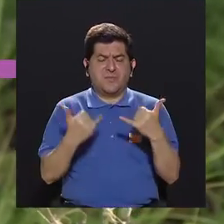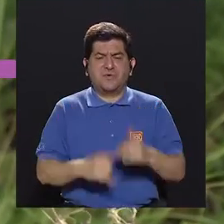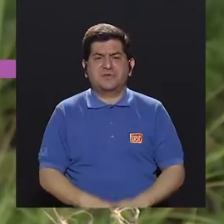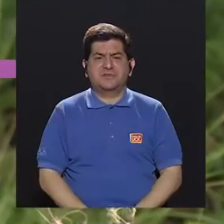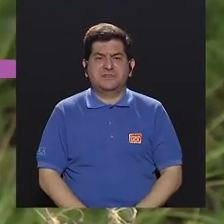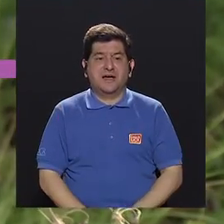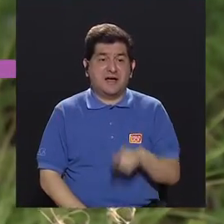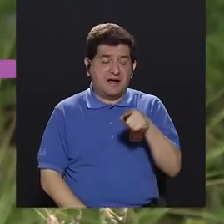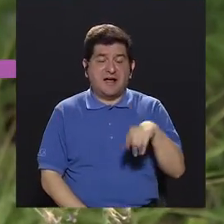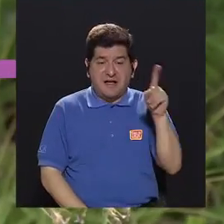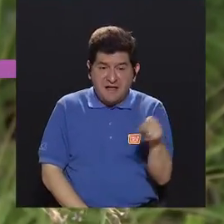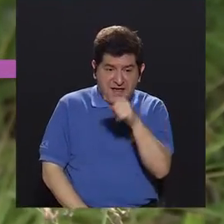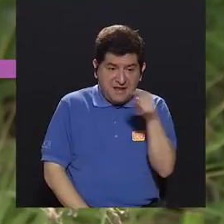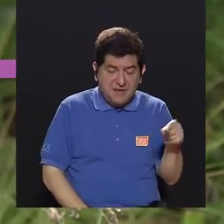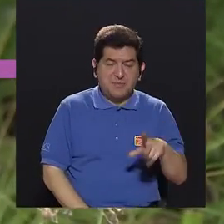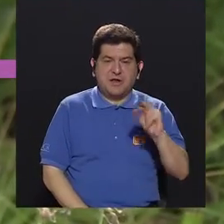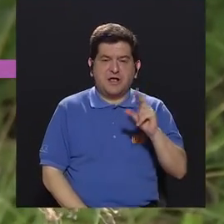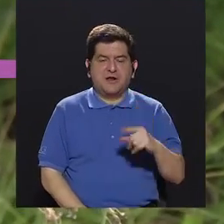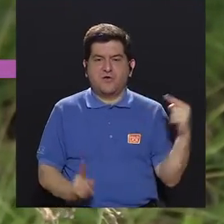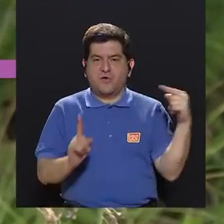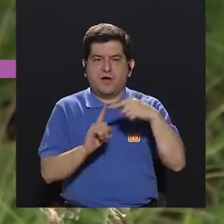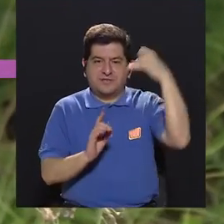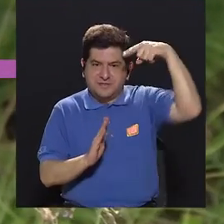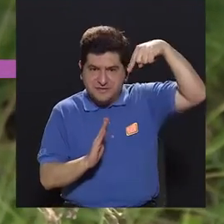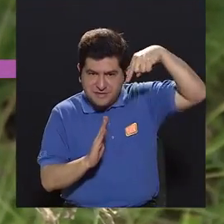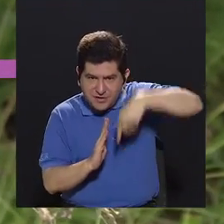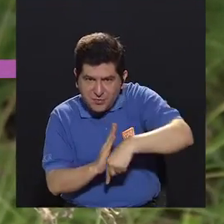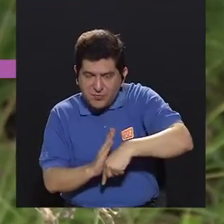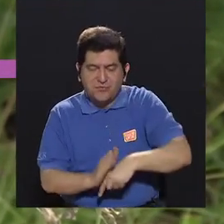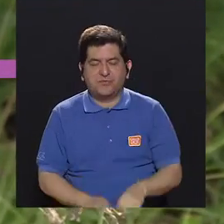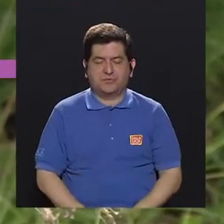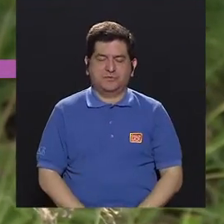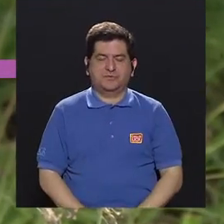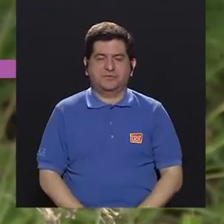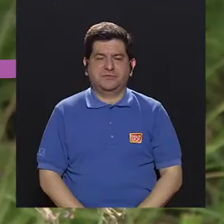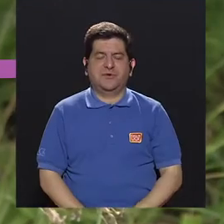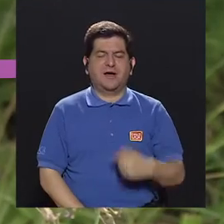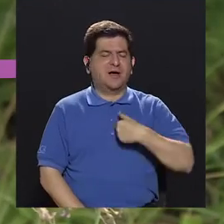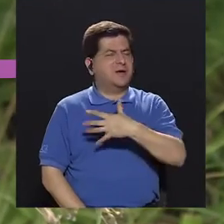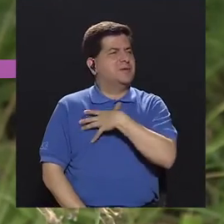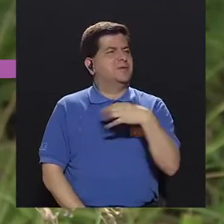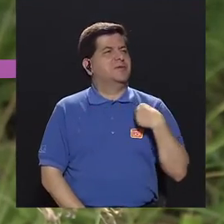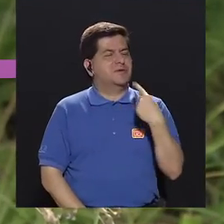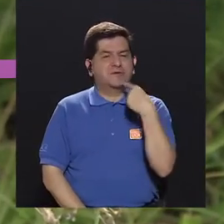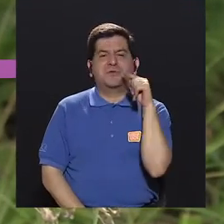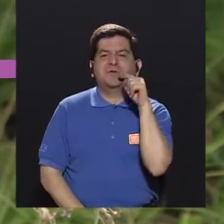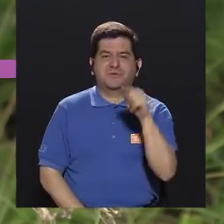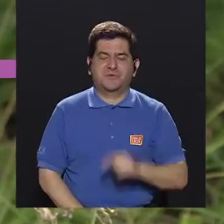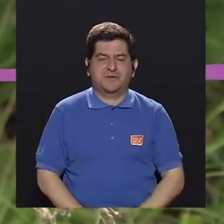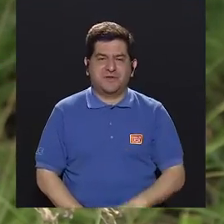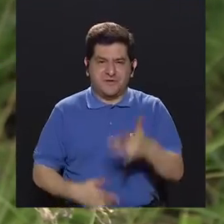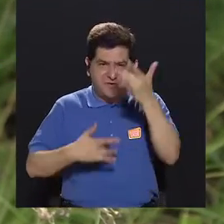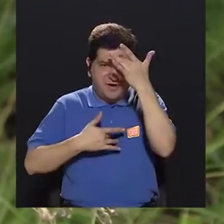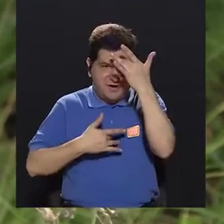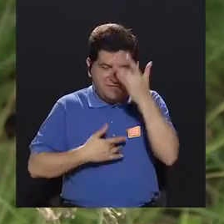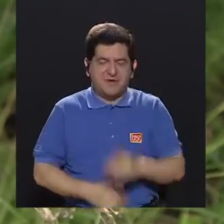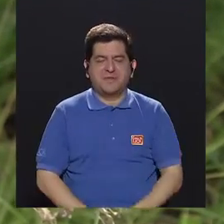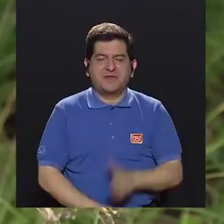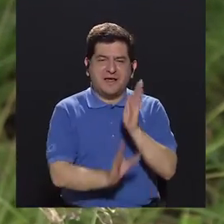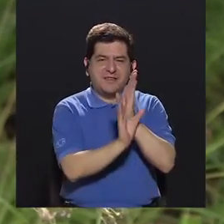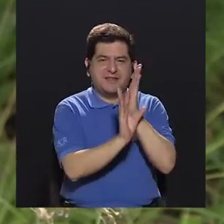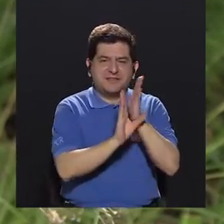amputando porque no han ido a la raíz que ha hecho que esto nazca. Por eso me encantó cuando dijiste lo de las enfermedades